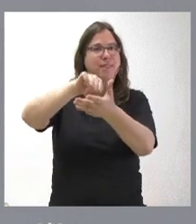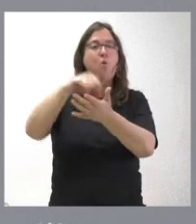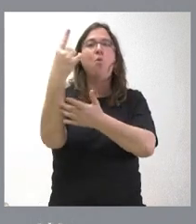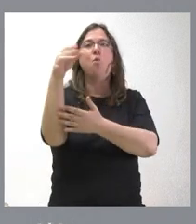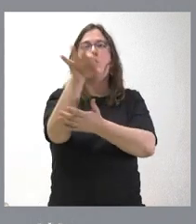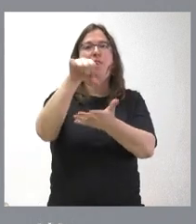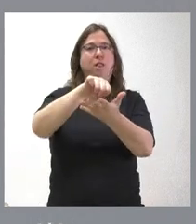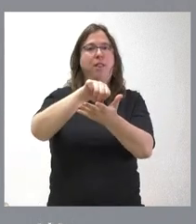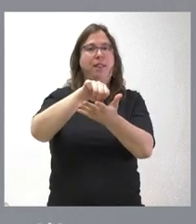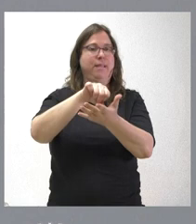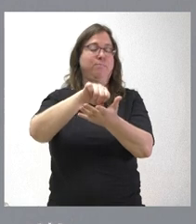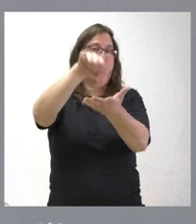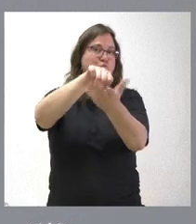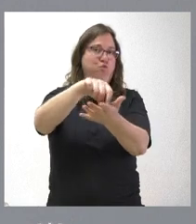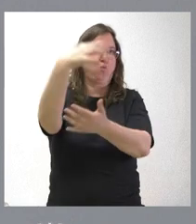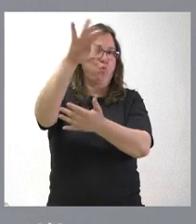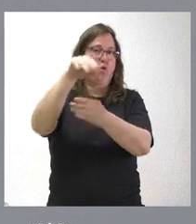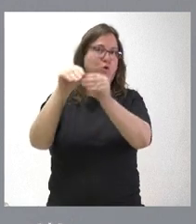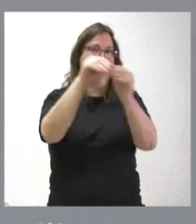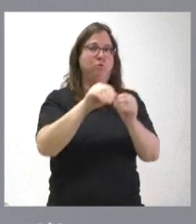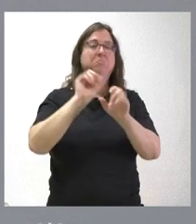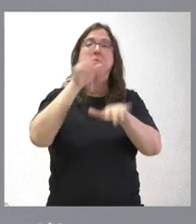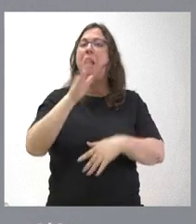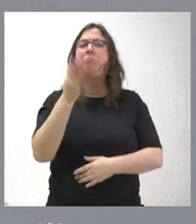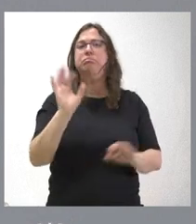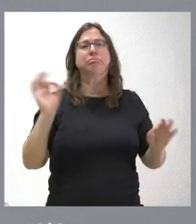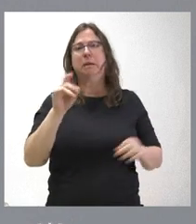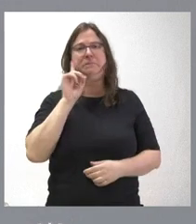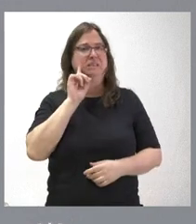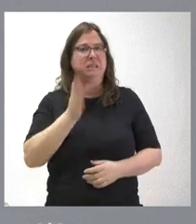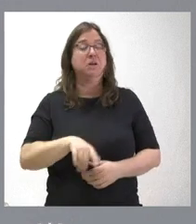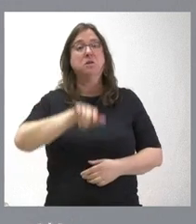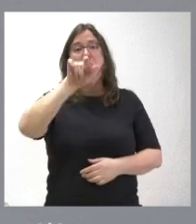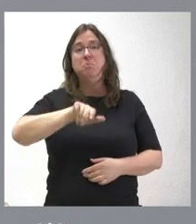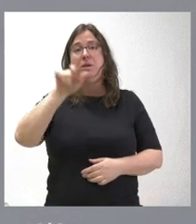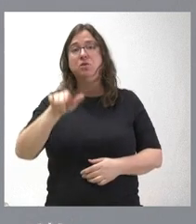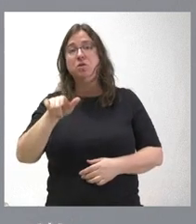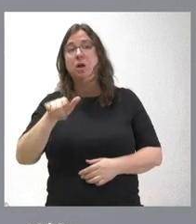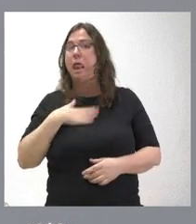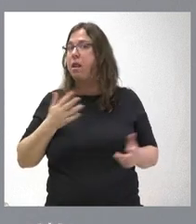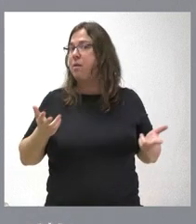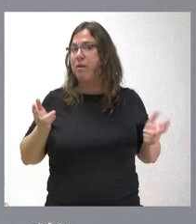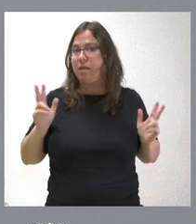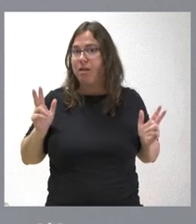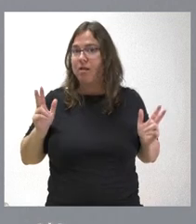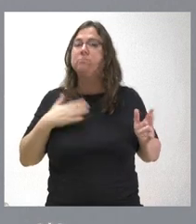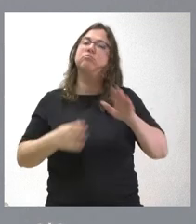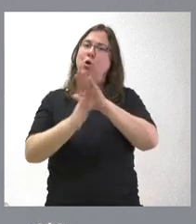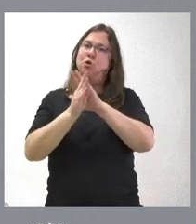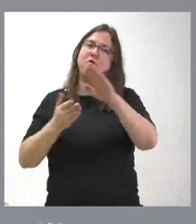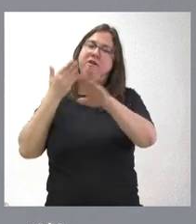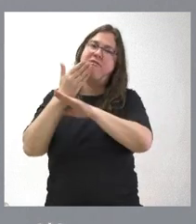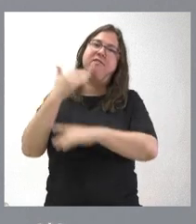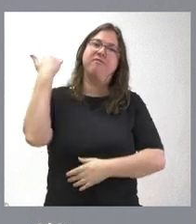iniciativa, en un único punto para todo Castilla y León, no ha sido cierto. Ha habido personas que han, desde su libertad, seguido yendo a Villalar